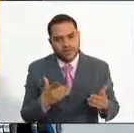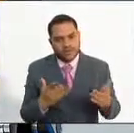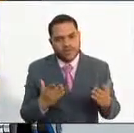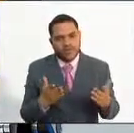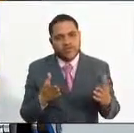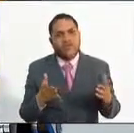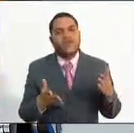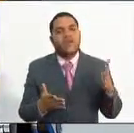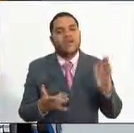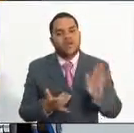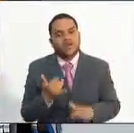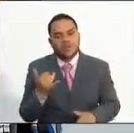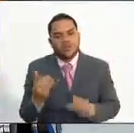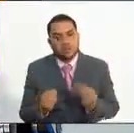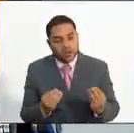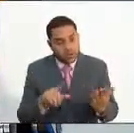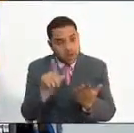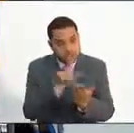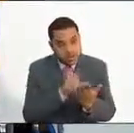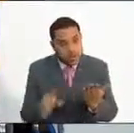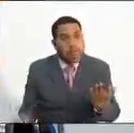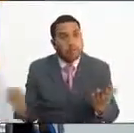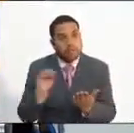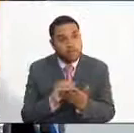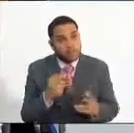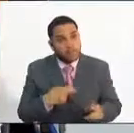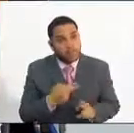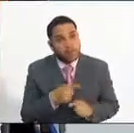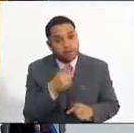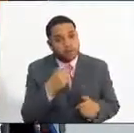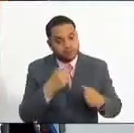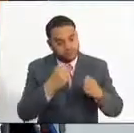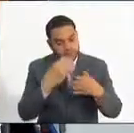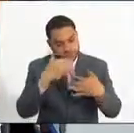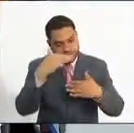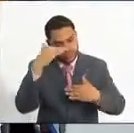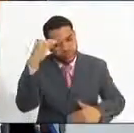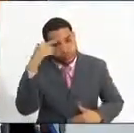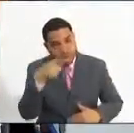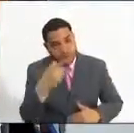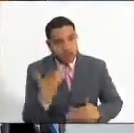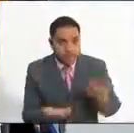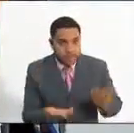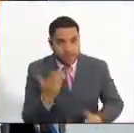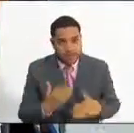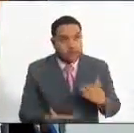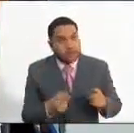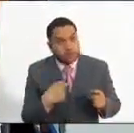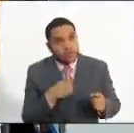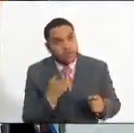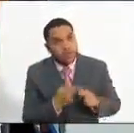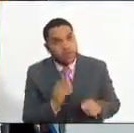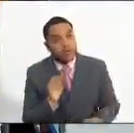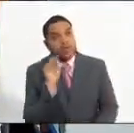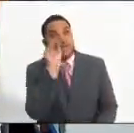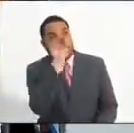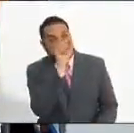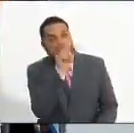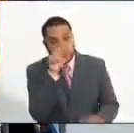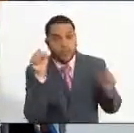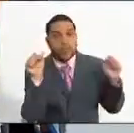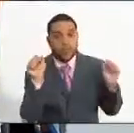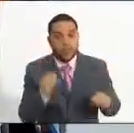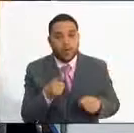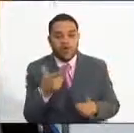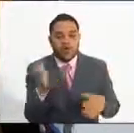finalmente formar parte de una lista de elegibles y ocupar una posición de mérito para lograr el nombramiento en la